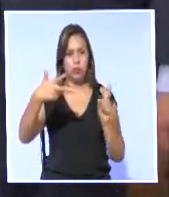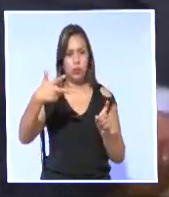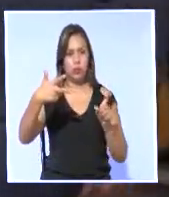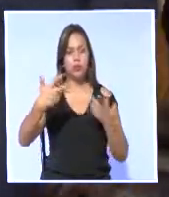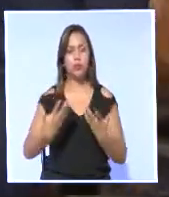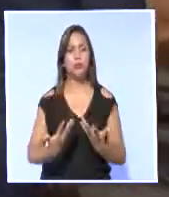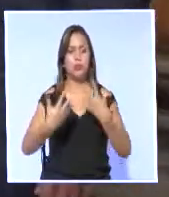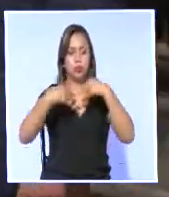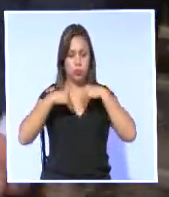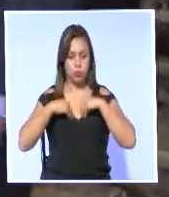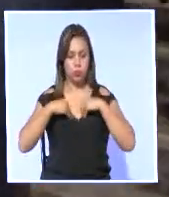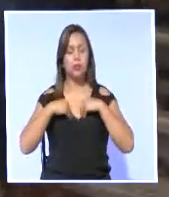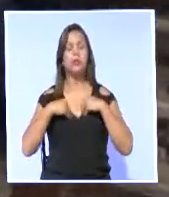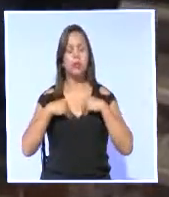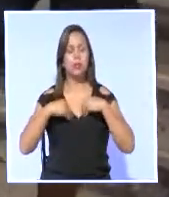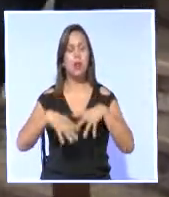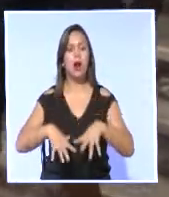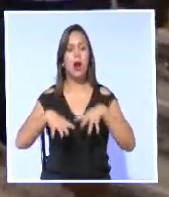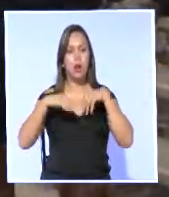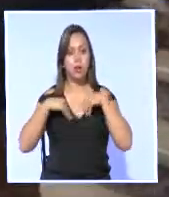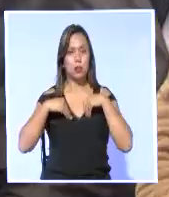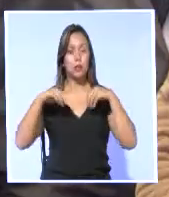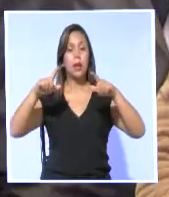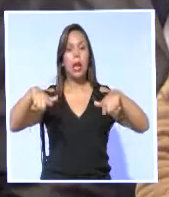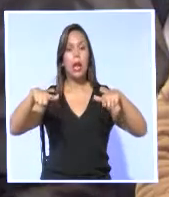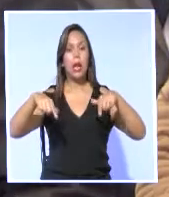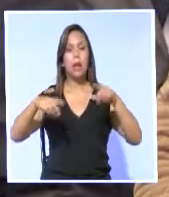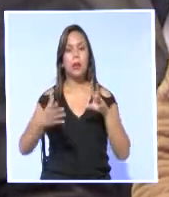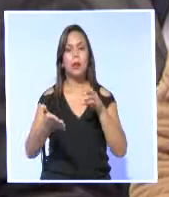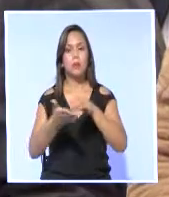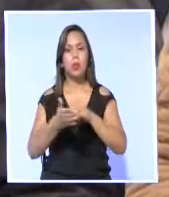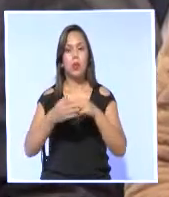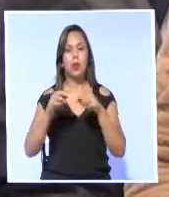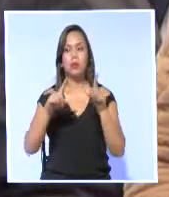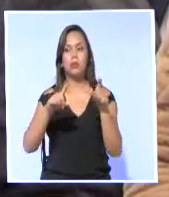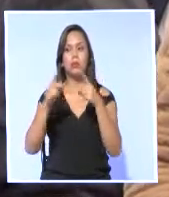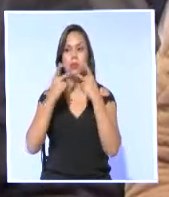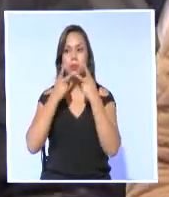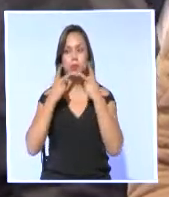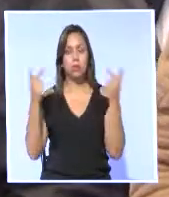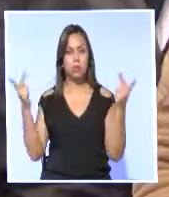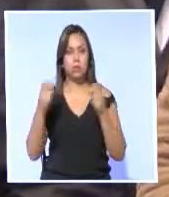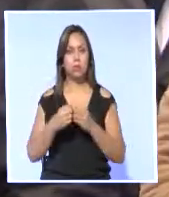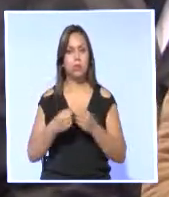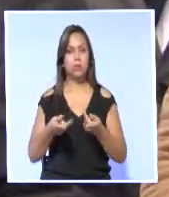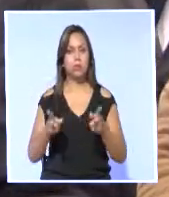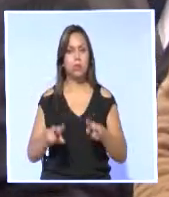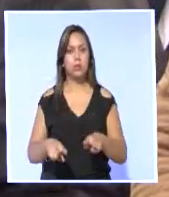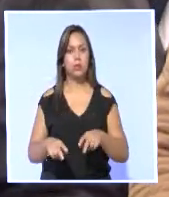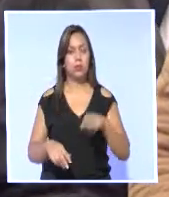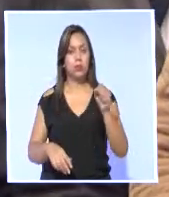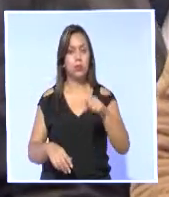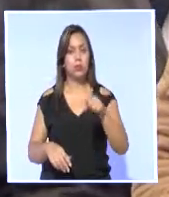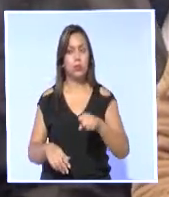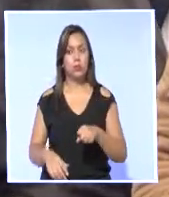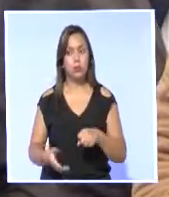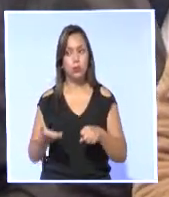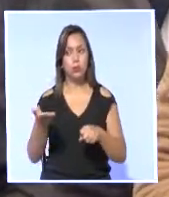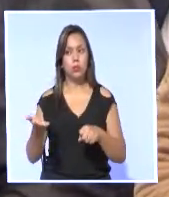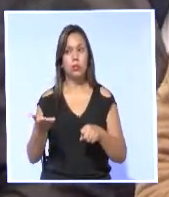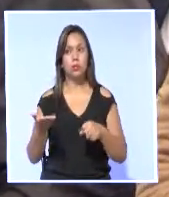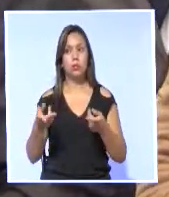por el presidente de la República para que consten en la consulta popular. Fue enfático en señalar que esta no debe ser regresiva y no debe